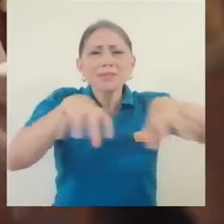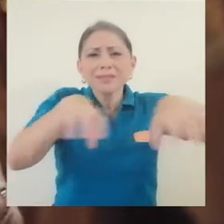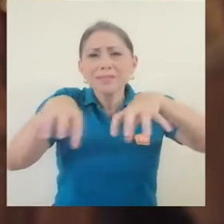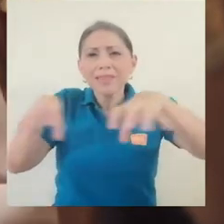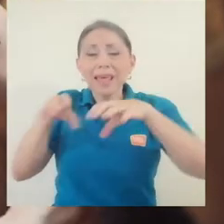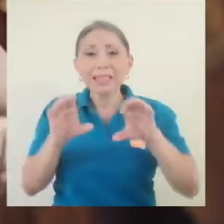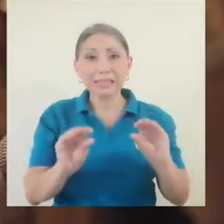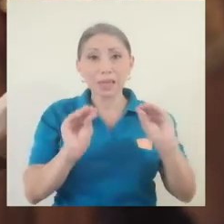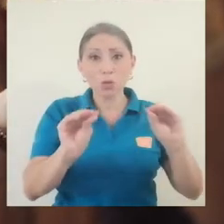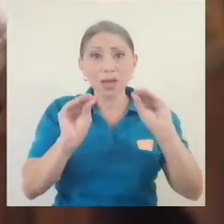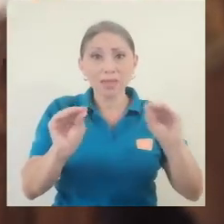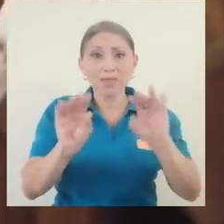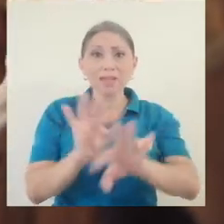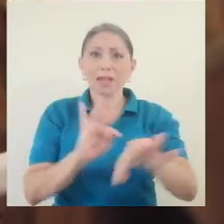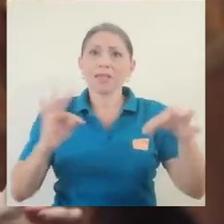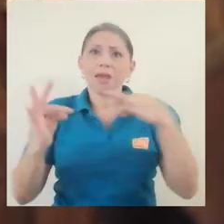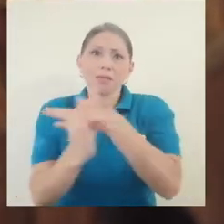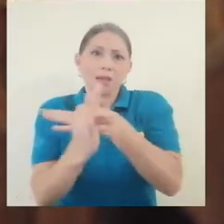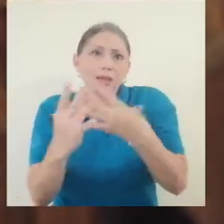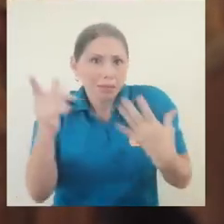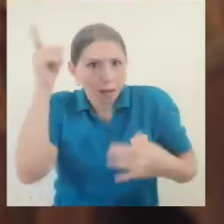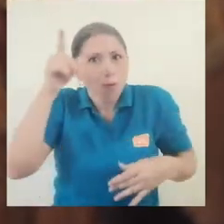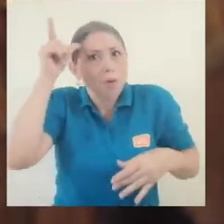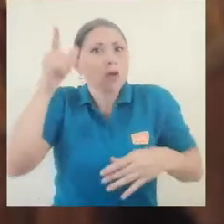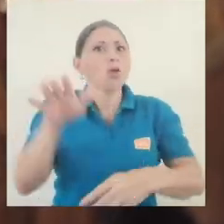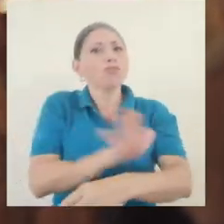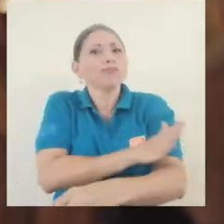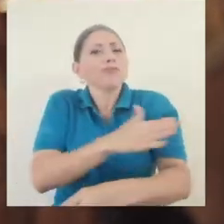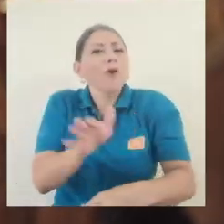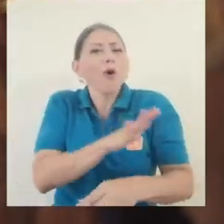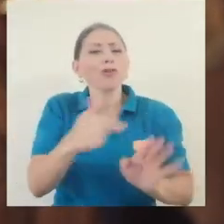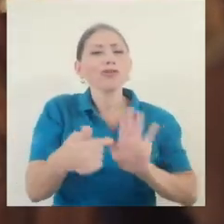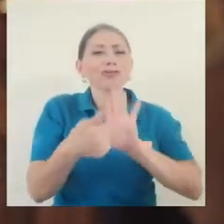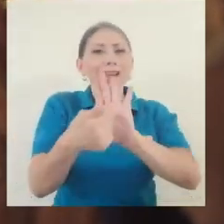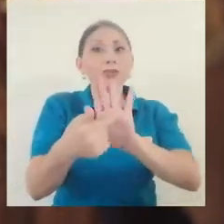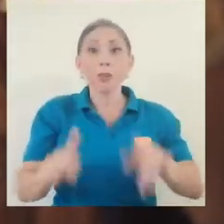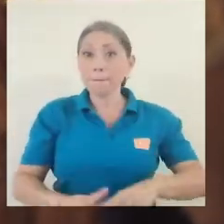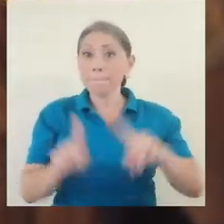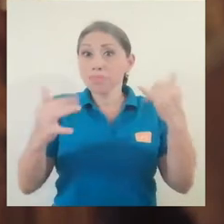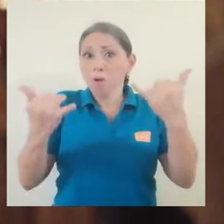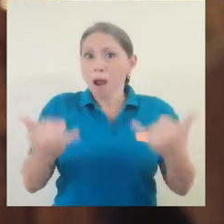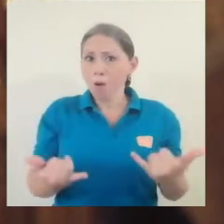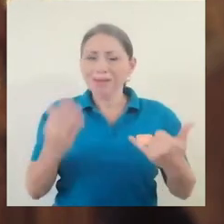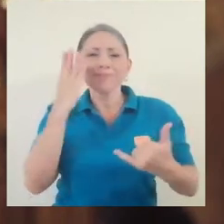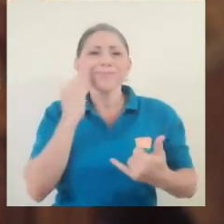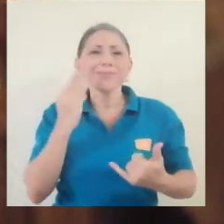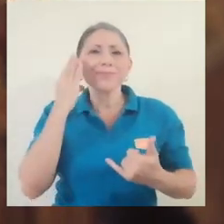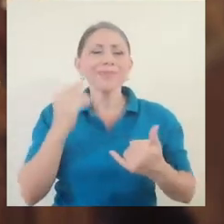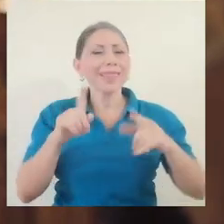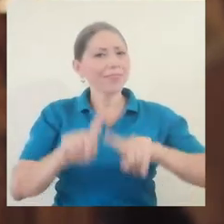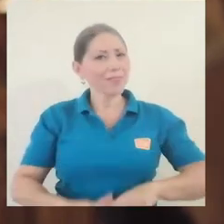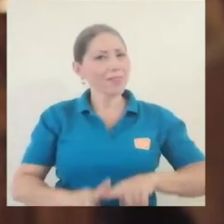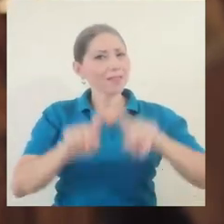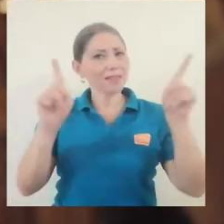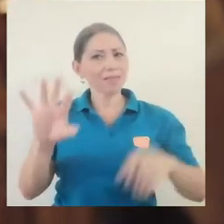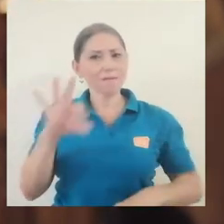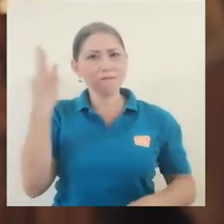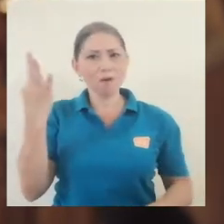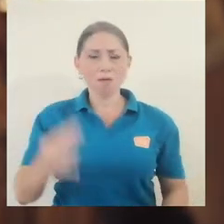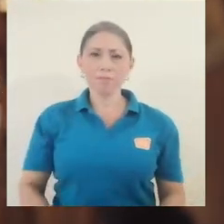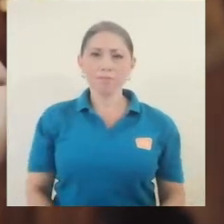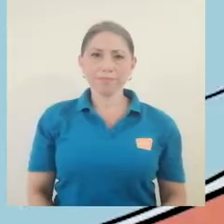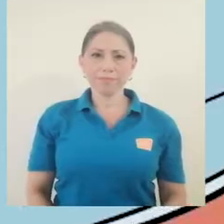educativas, talleres y por supuesto conciertos. Sin embargo, esta vez se vivirá de una manera distinta.